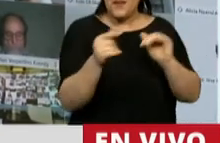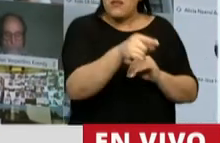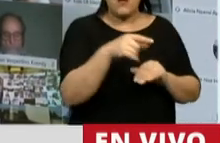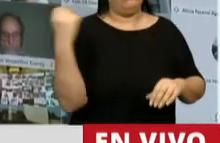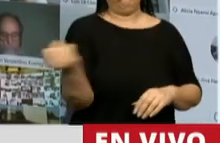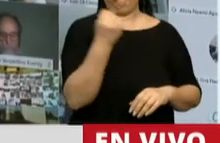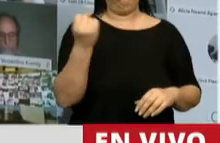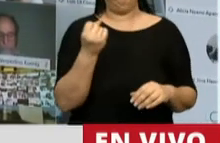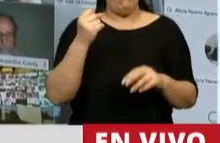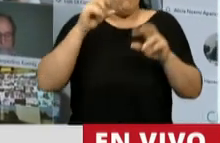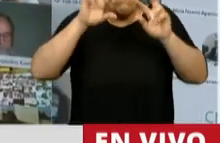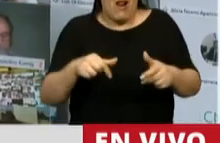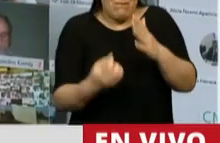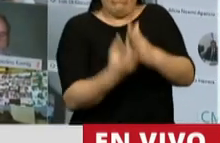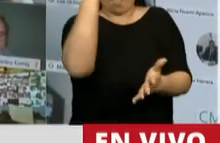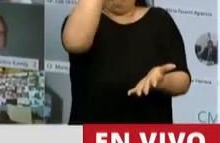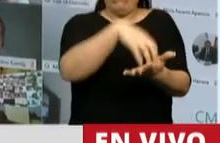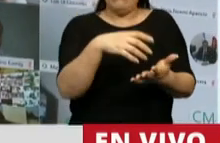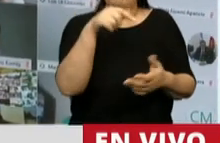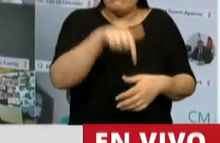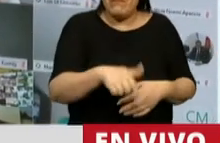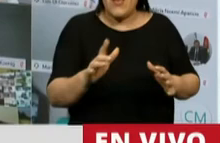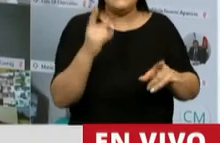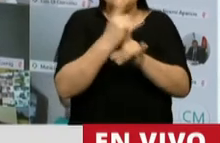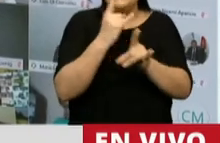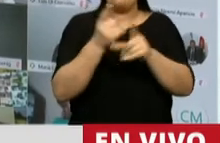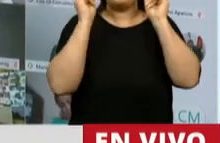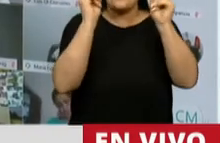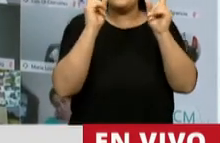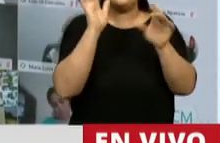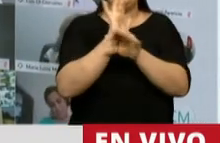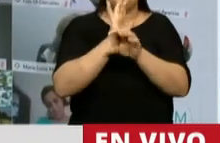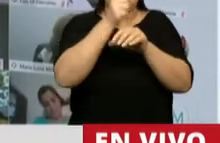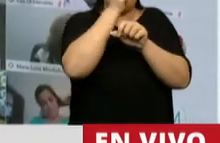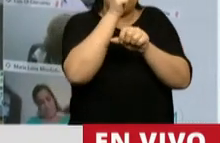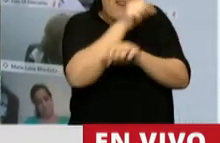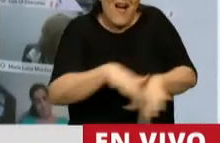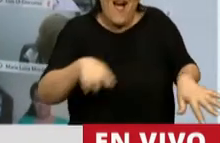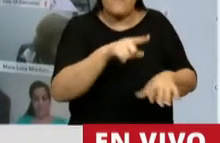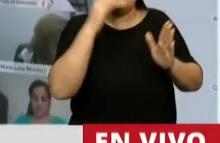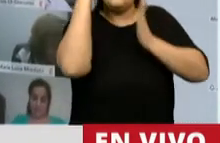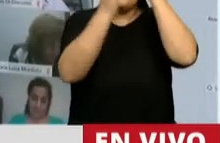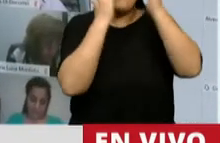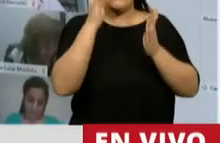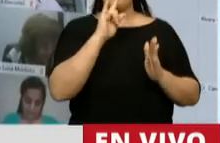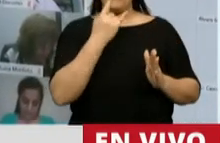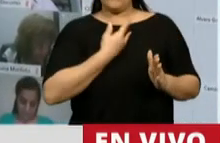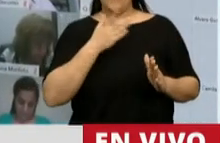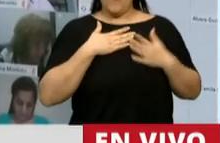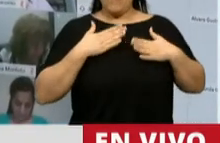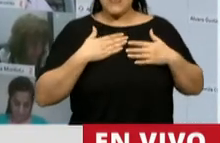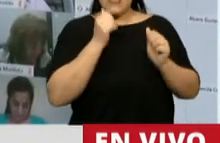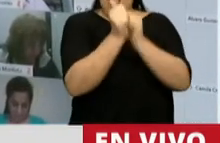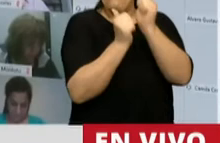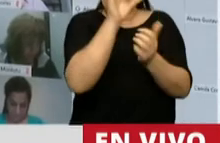emprendedorismo en el país. Todos comienzan con una docente a nivel inicial que tiene el sueño de tener su propio emprendimiento. Contrata